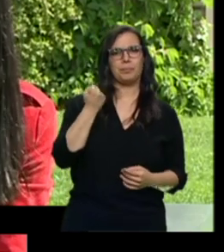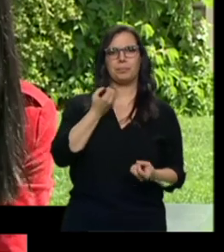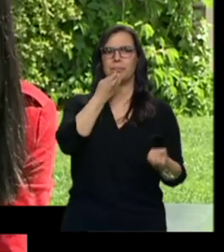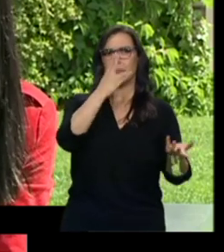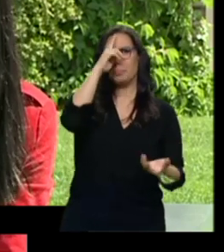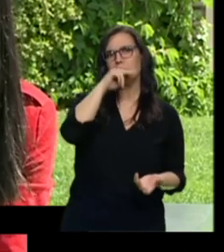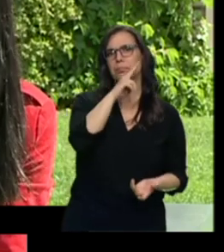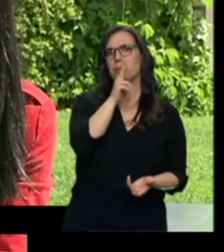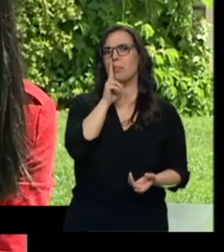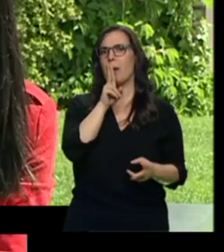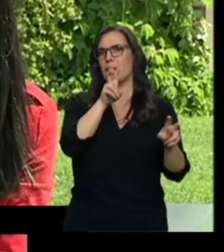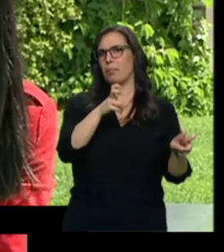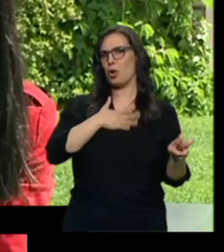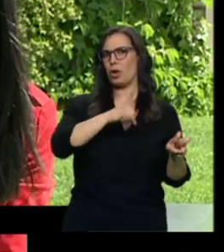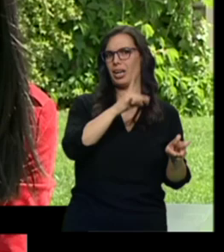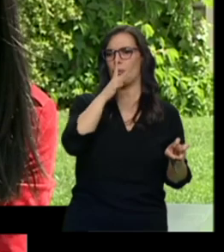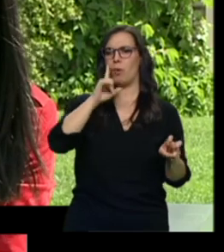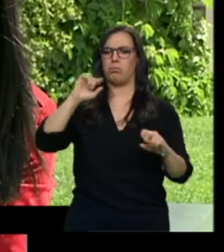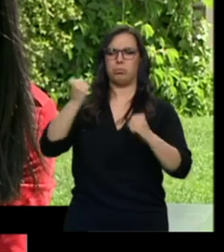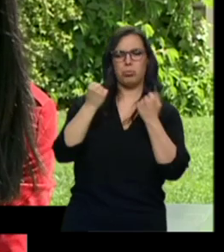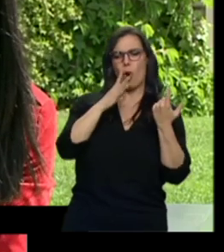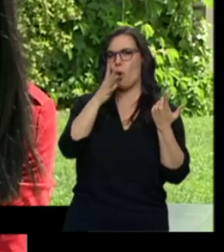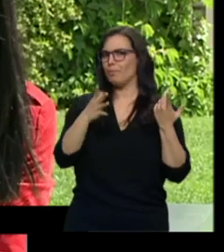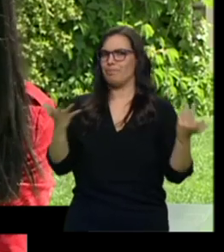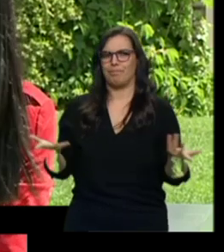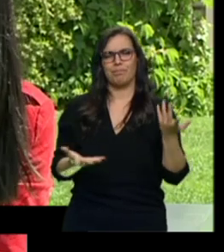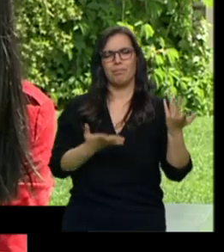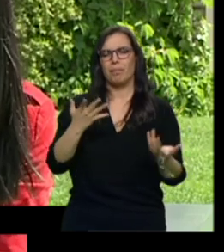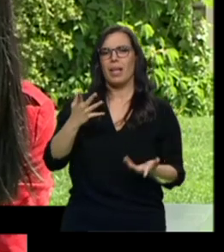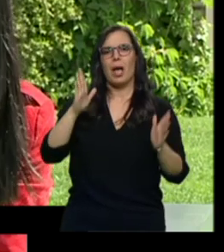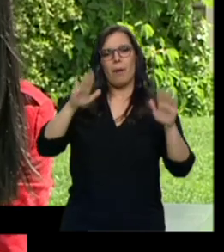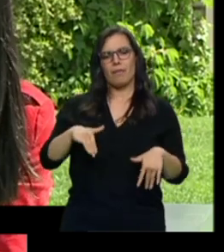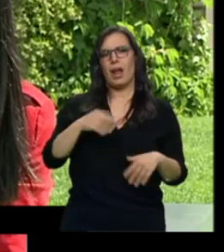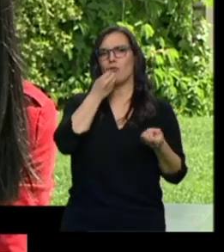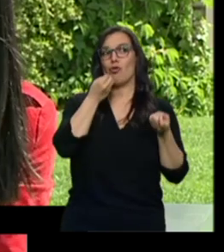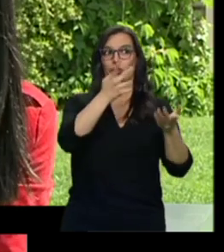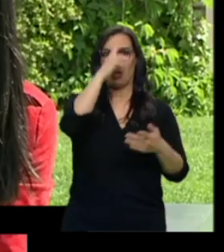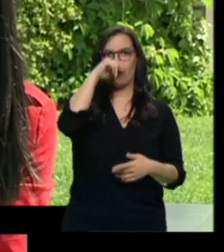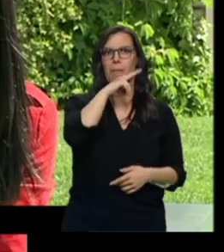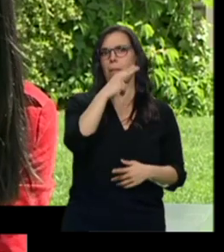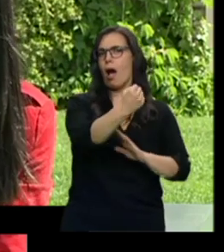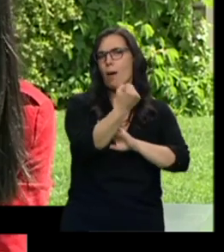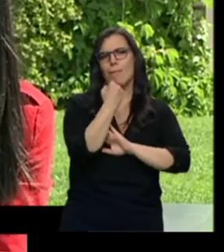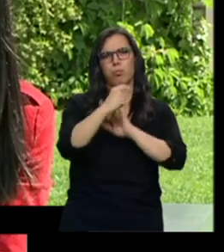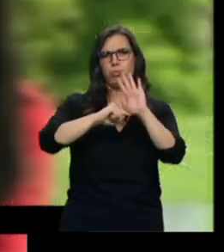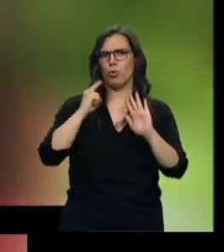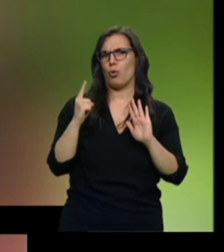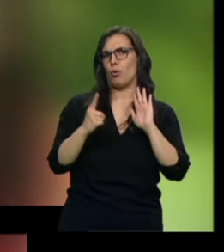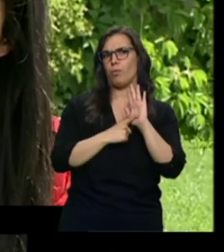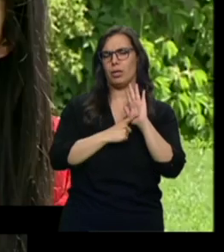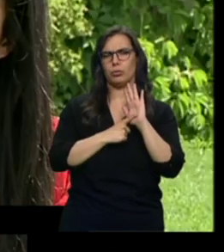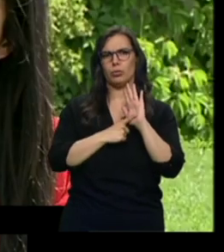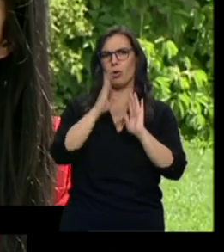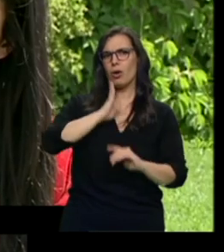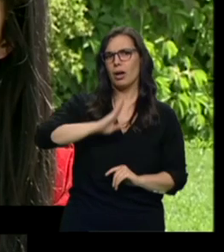por si ellos me rechazaban o pasaba algo. Me sentí más cómoda porque ellos me dieron todo el apoyo y todo el cariño.